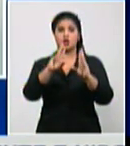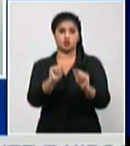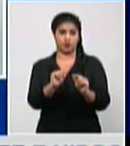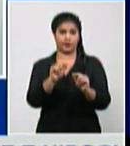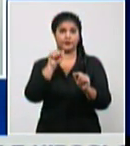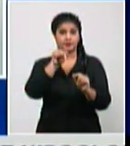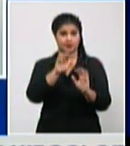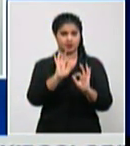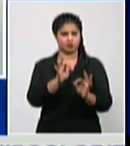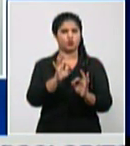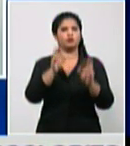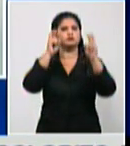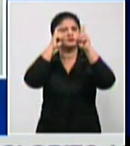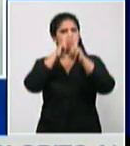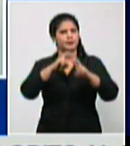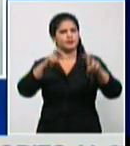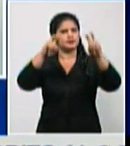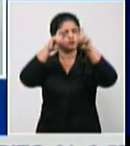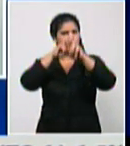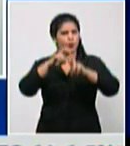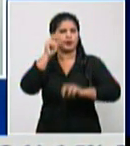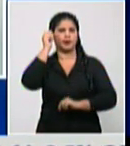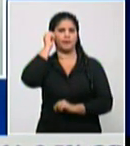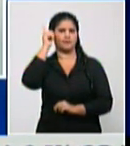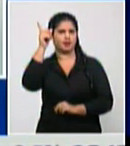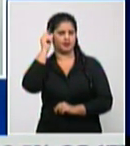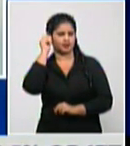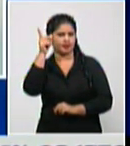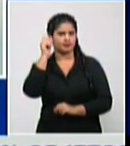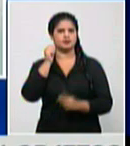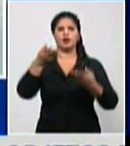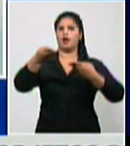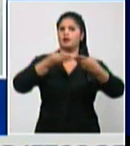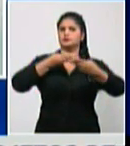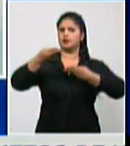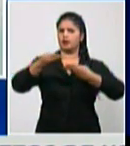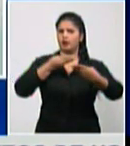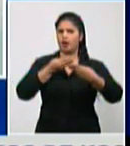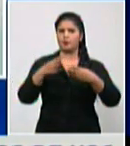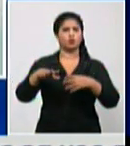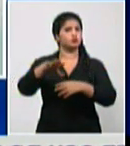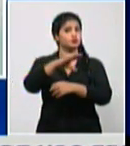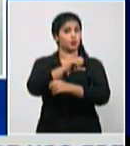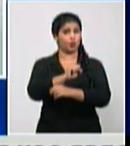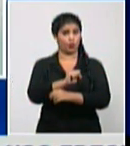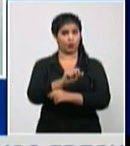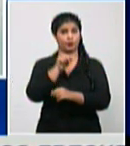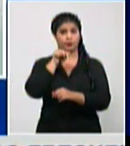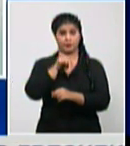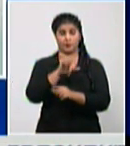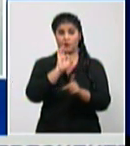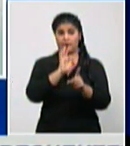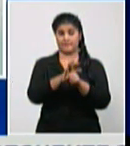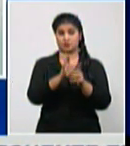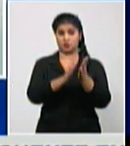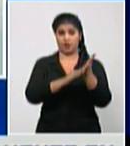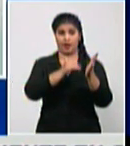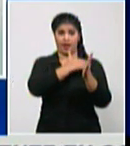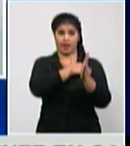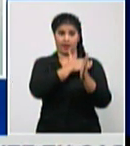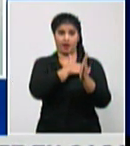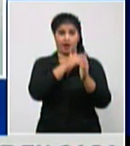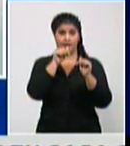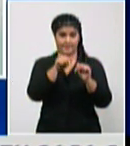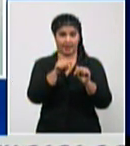conocimientos que se han ido adquiriendo y de el arsenal de tratamientos